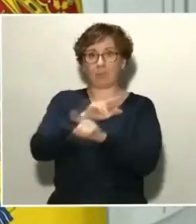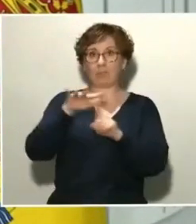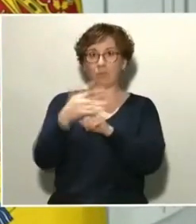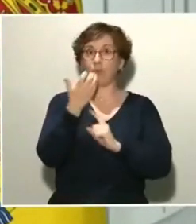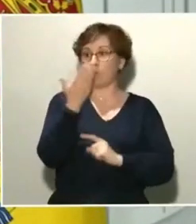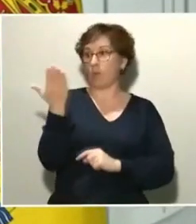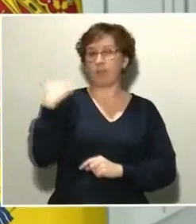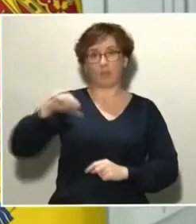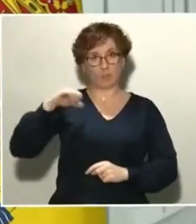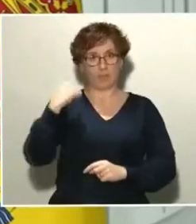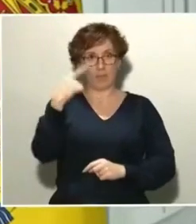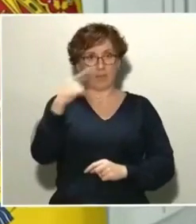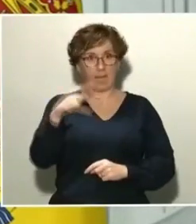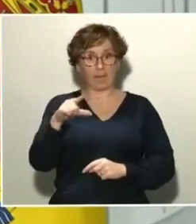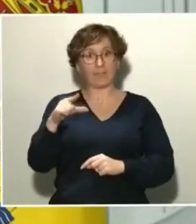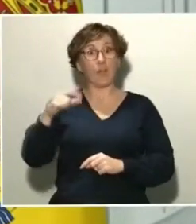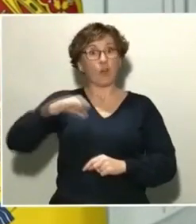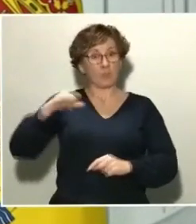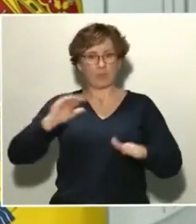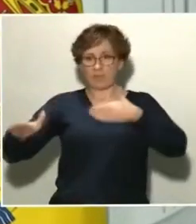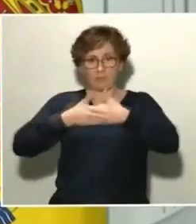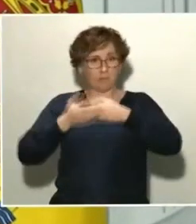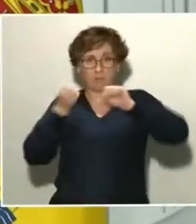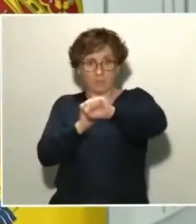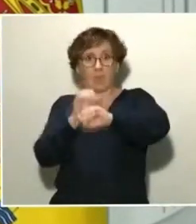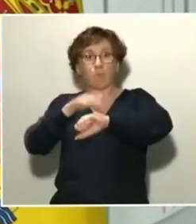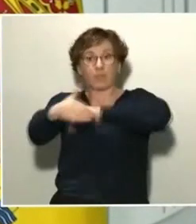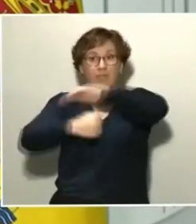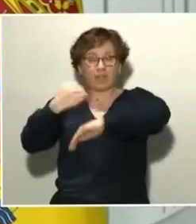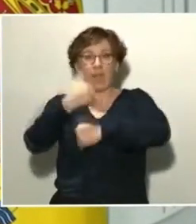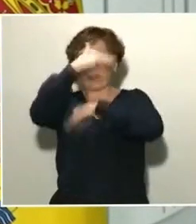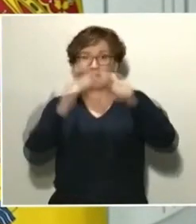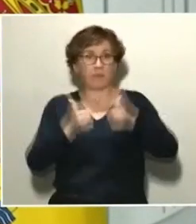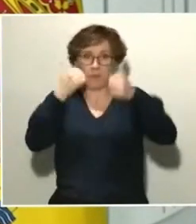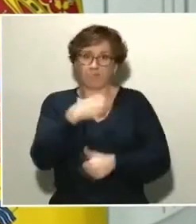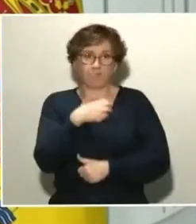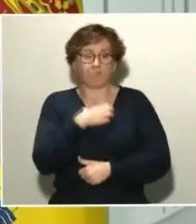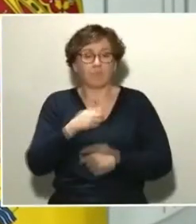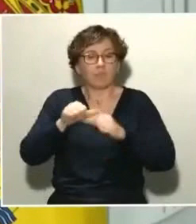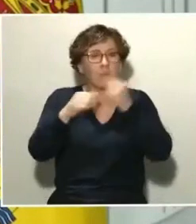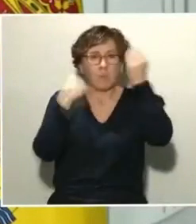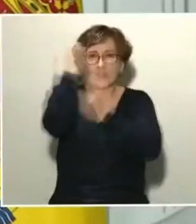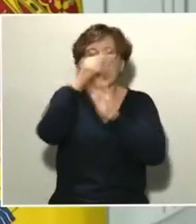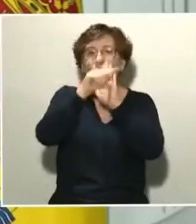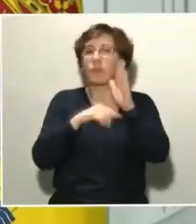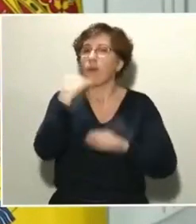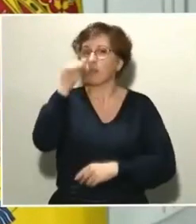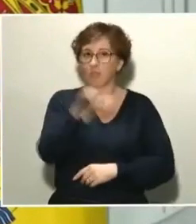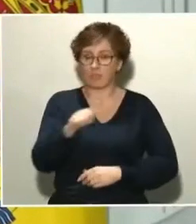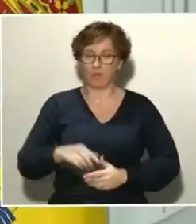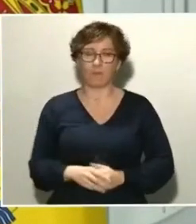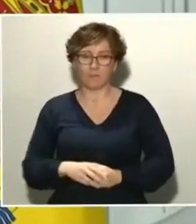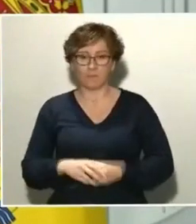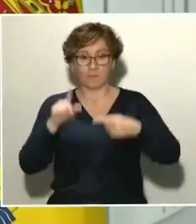tuvo que cerrar sus puertas porque no podía atender a más pacientes? Respecto a lo primero, no tengo el dato concreto ahora. Es verdad que desde el inicio